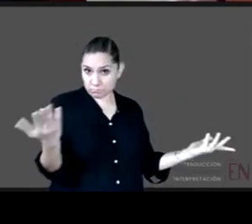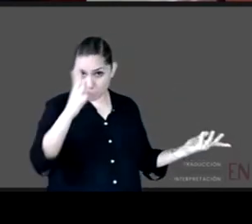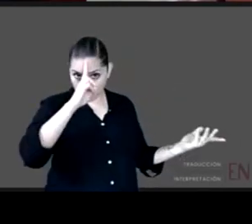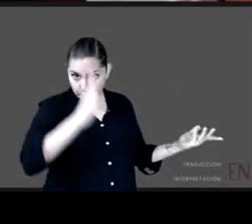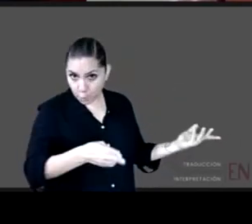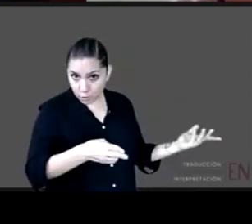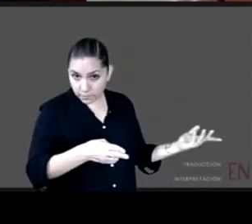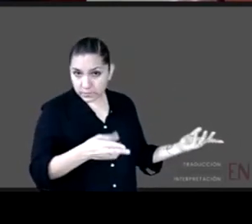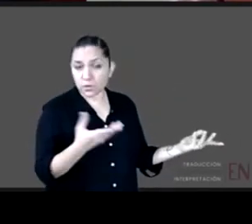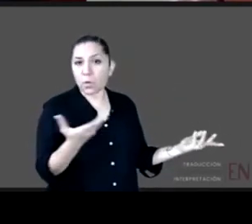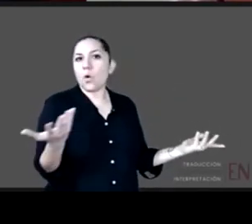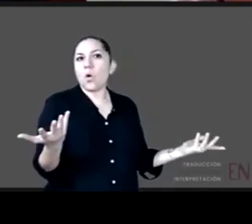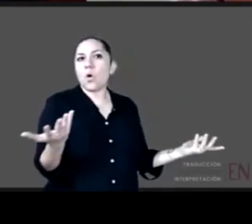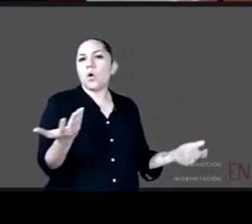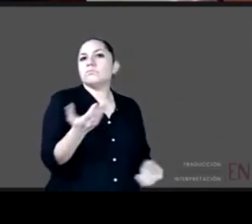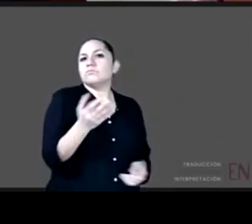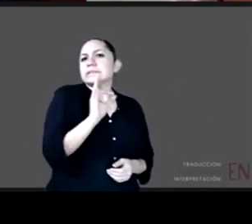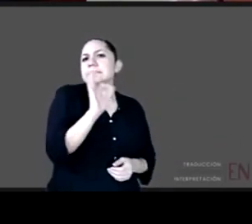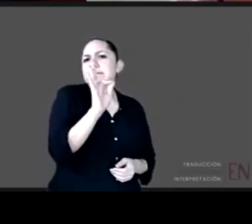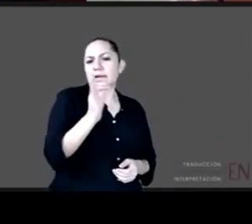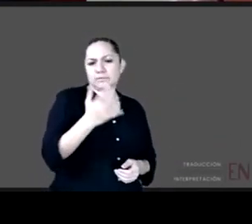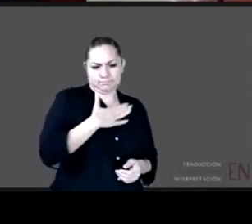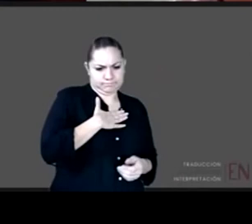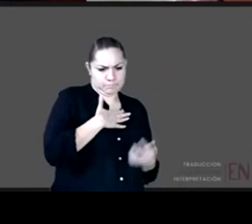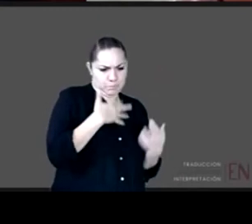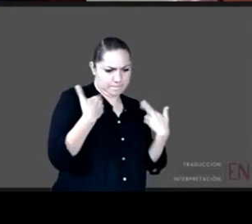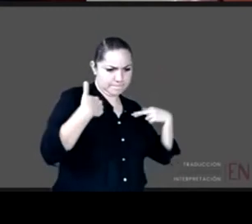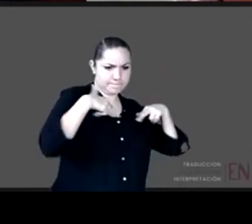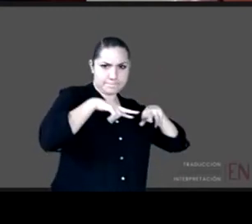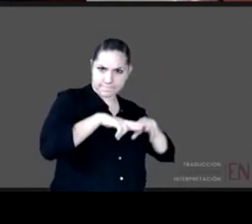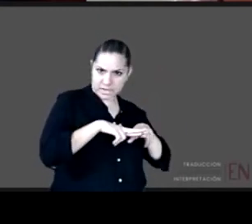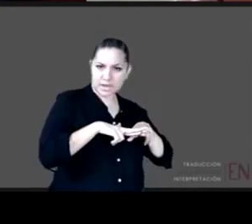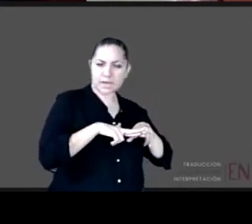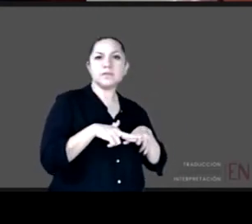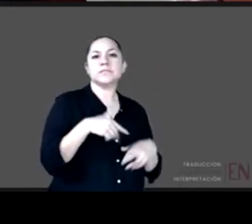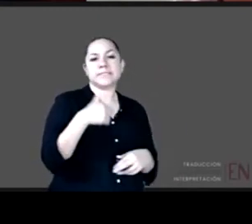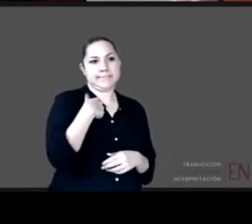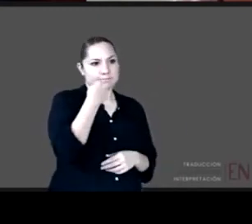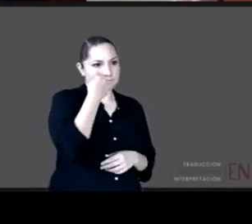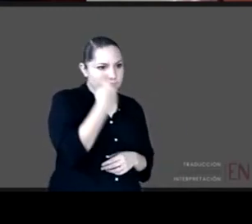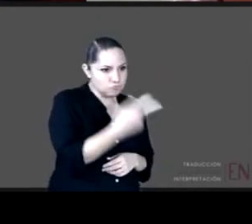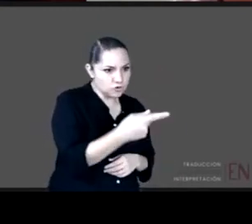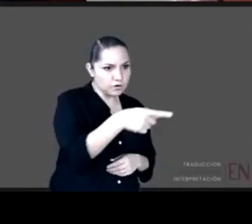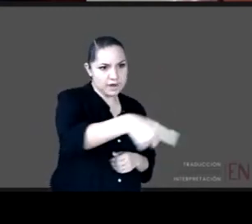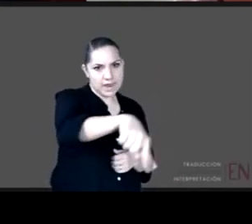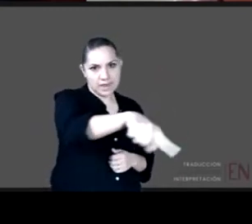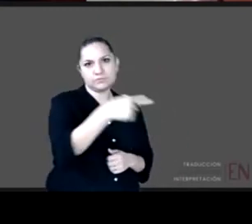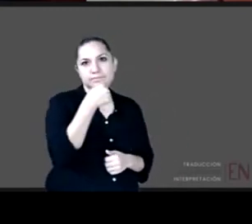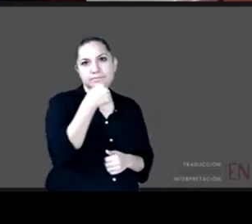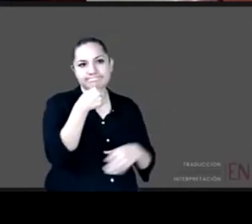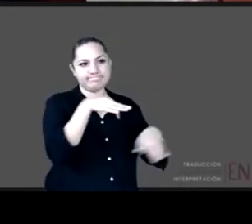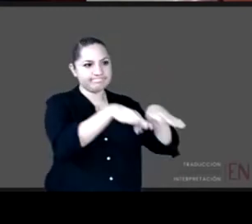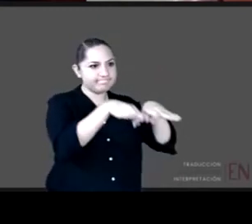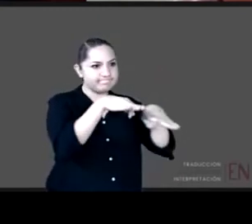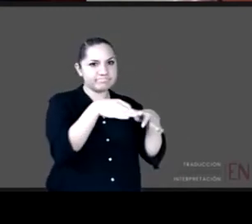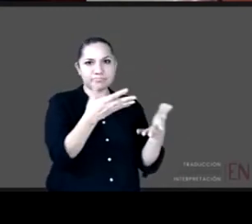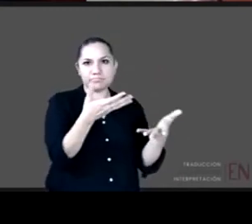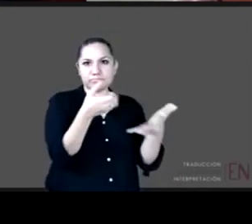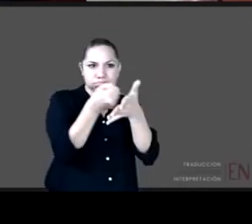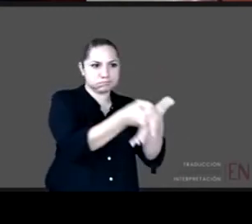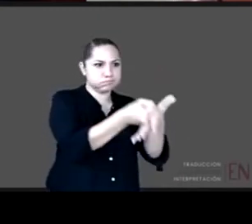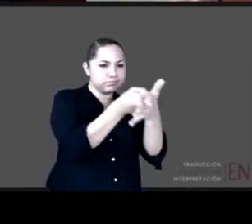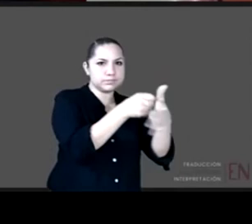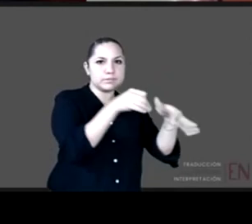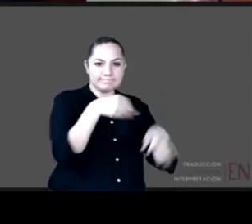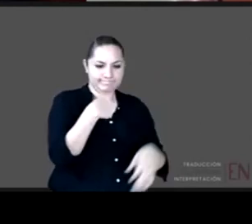profesor o profesora de niños cuando hay explotación y trabajo infantil y finalmente pues tiene que ver con el tema de